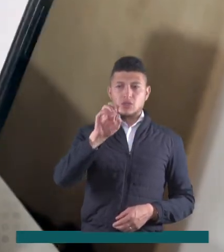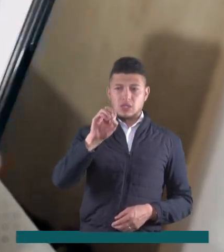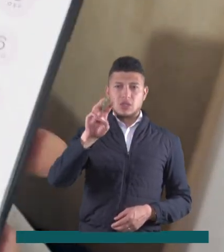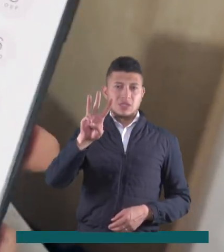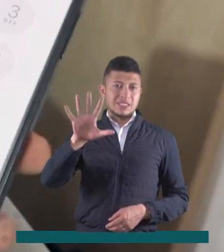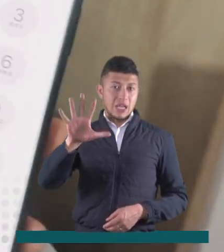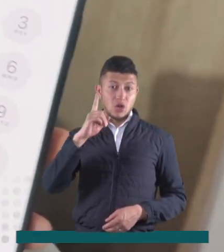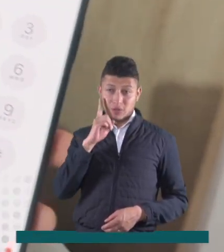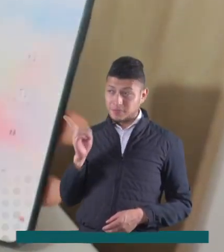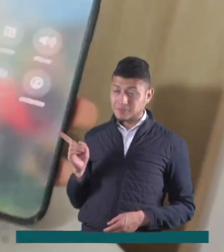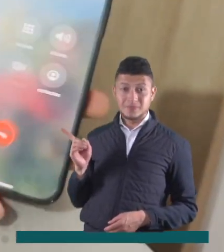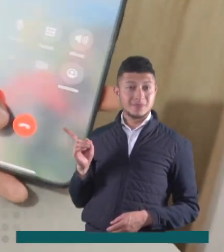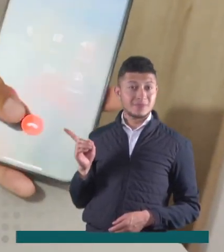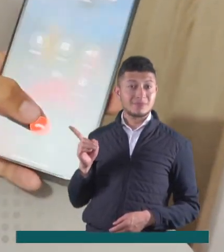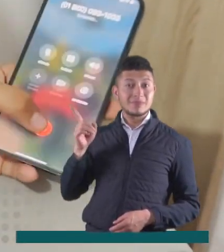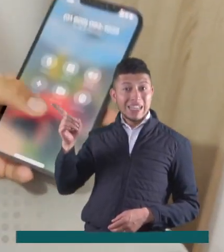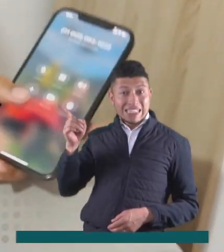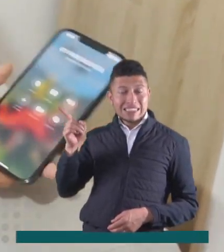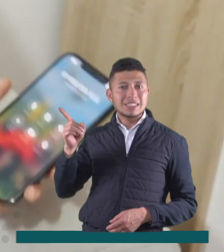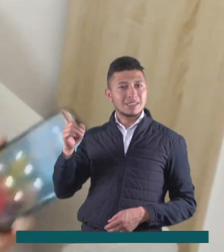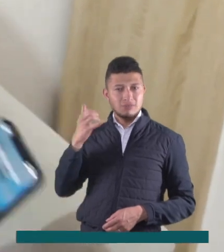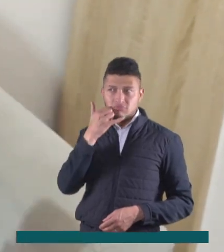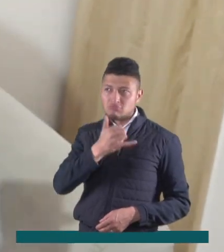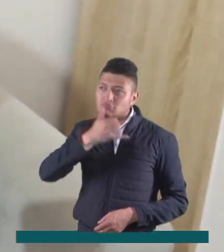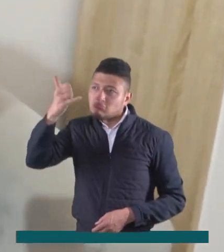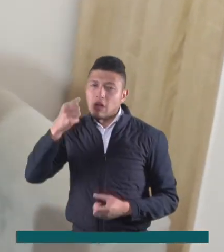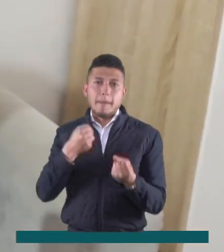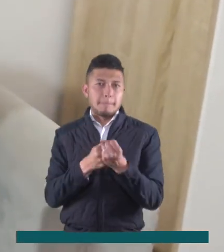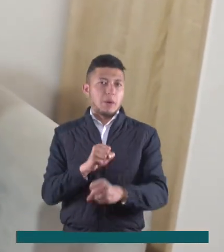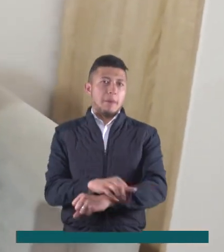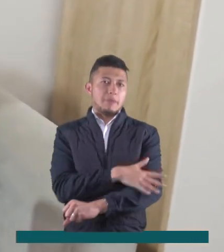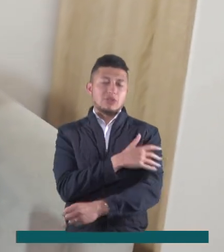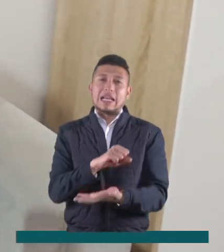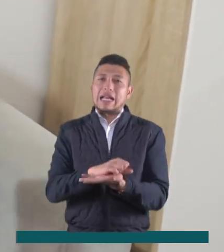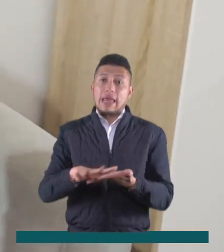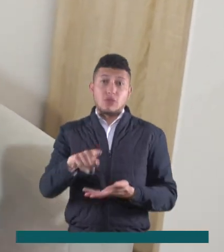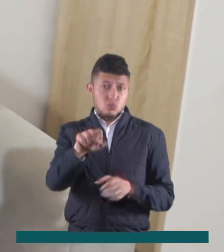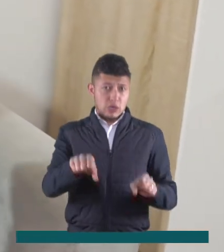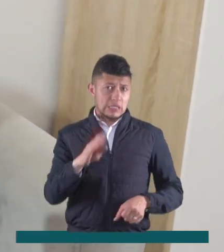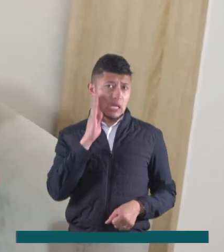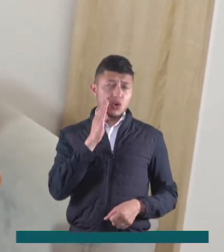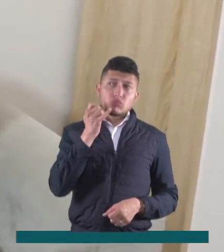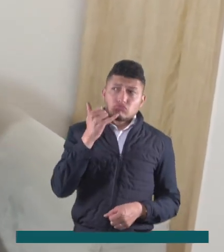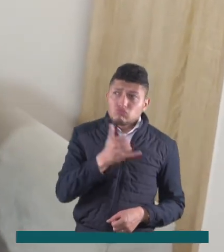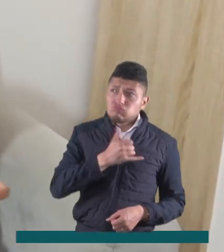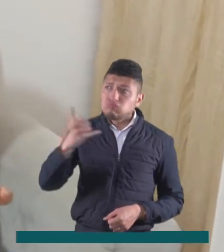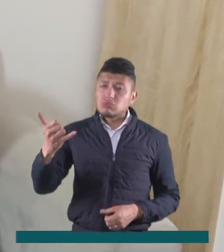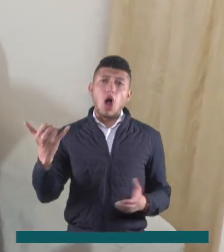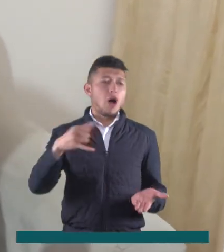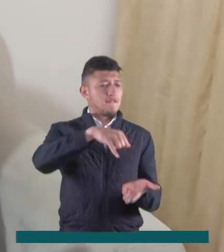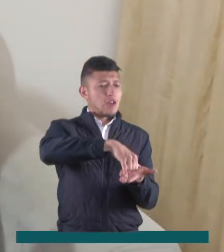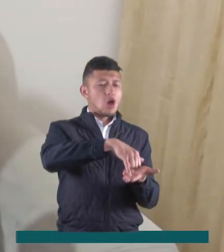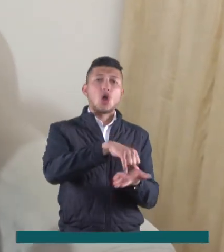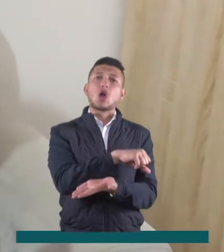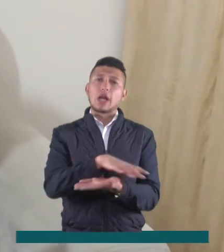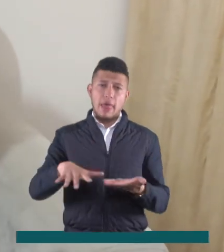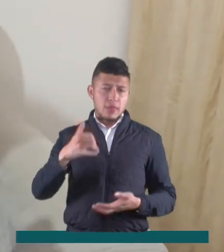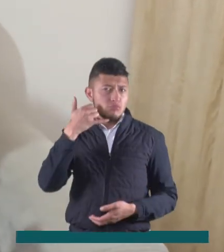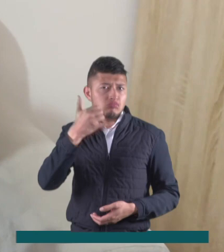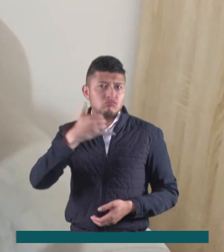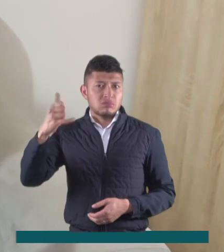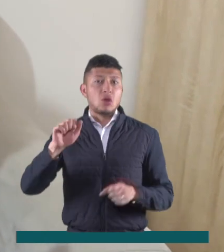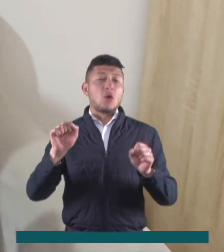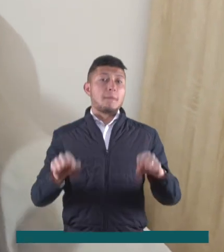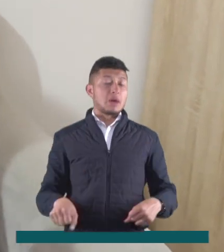-035 es la línea de apoyo emocional gratuita que usted podrá marcar desde su celular o cualquier teléfono fijo